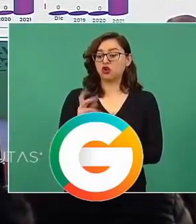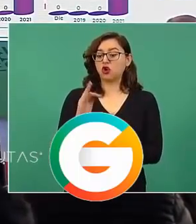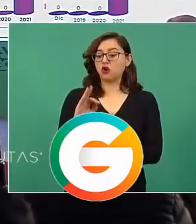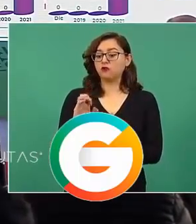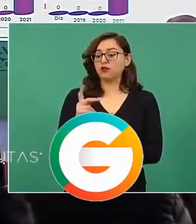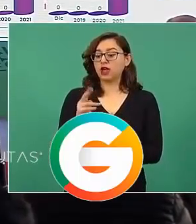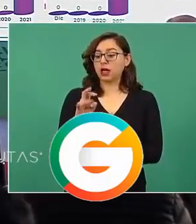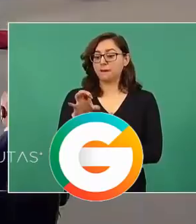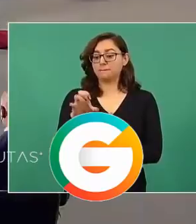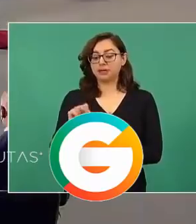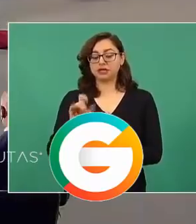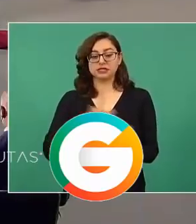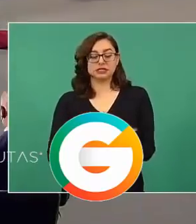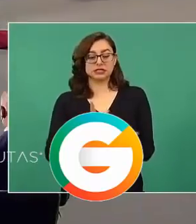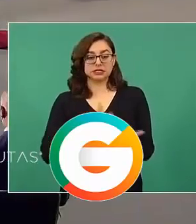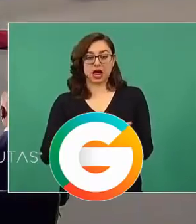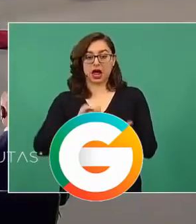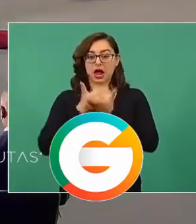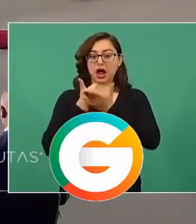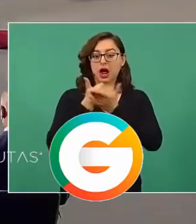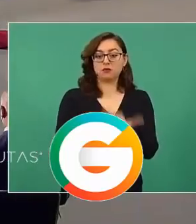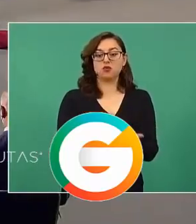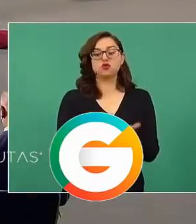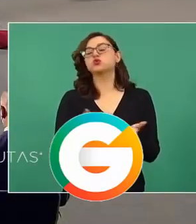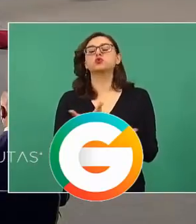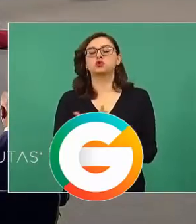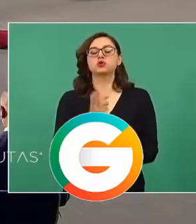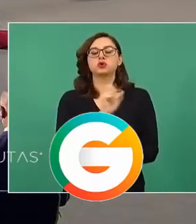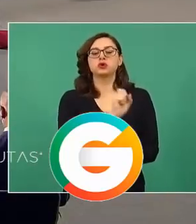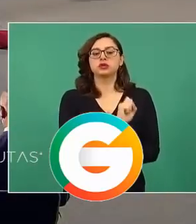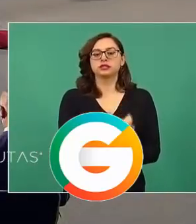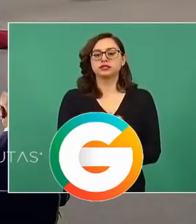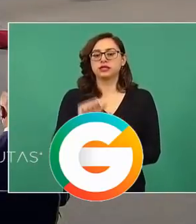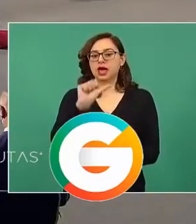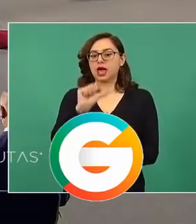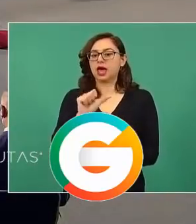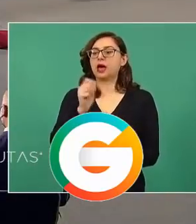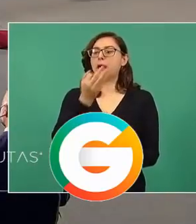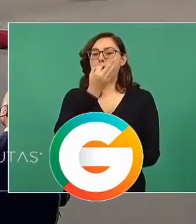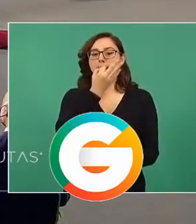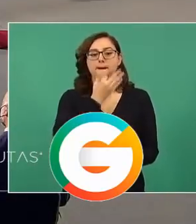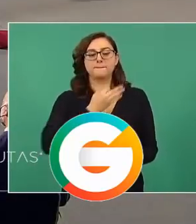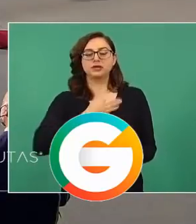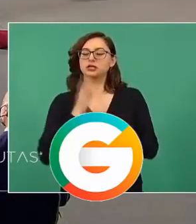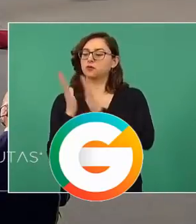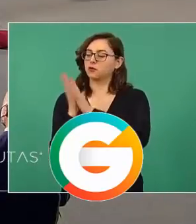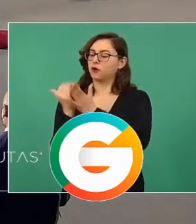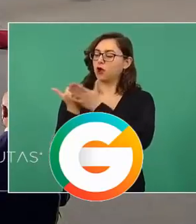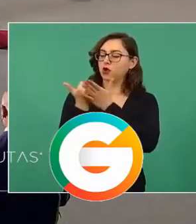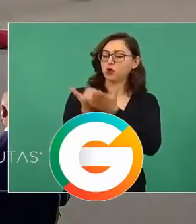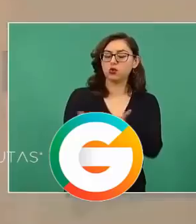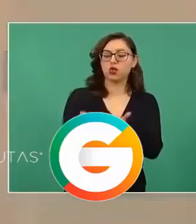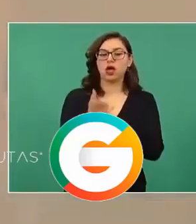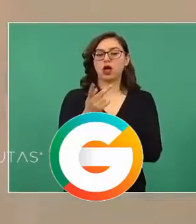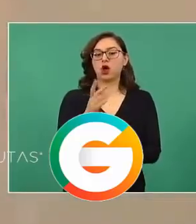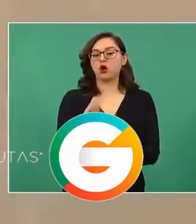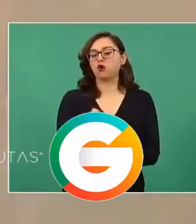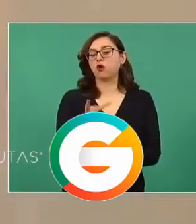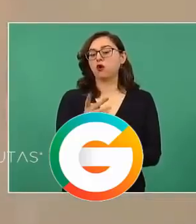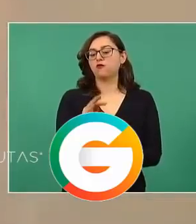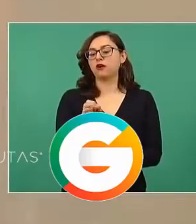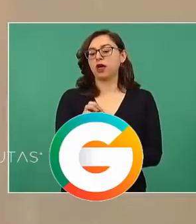donde la Secretaría de Salud nos pidió el apoyo en entrar ahí en COFEPRIS. Se hicieron acciones